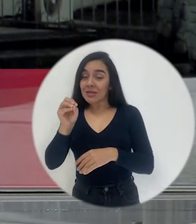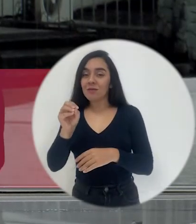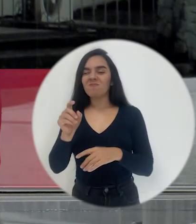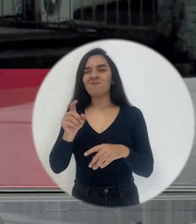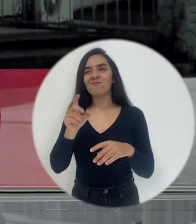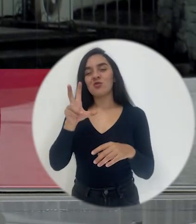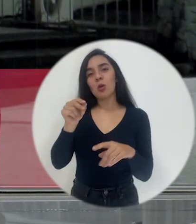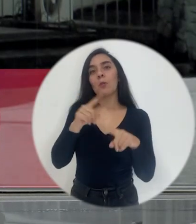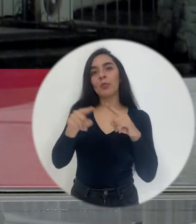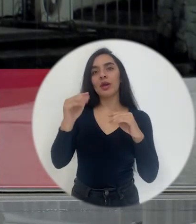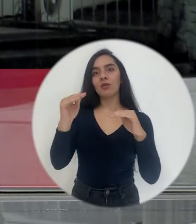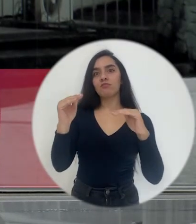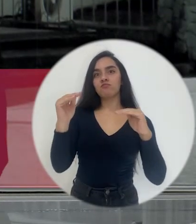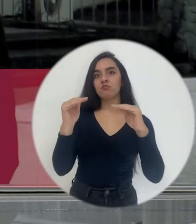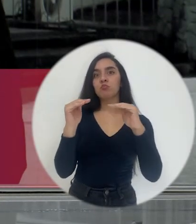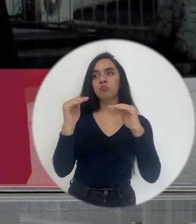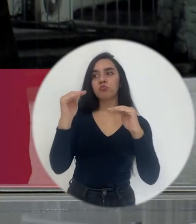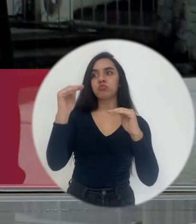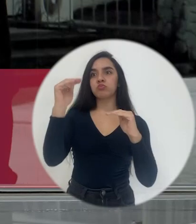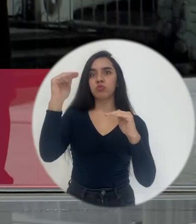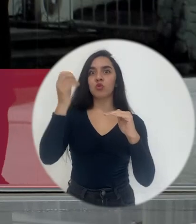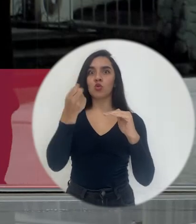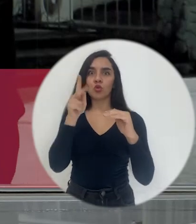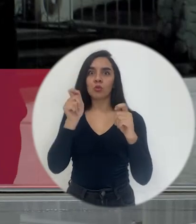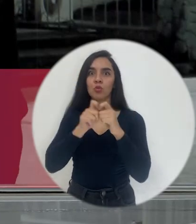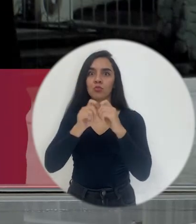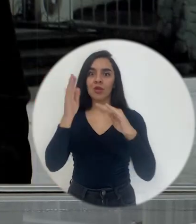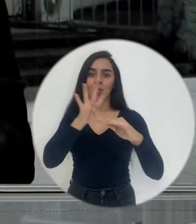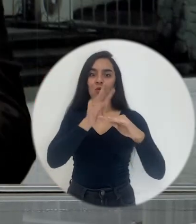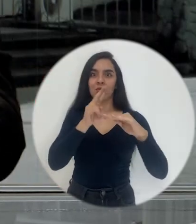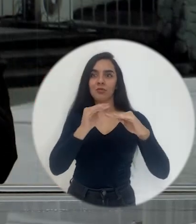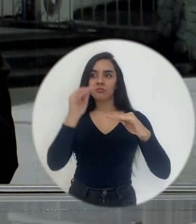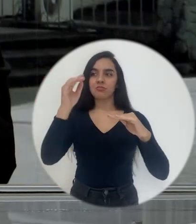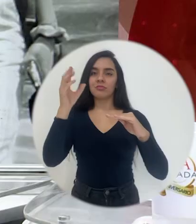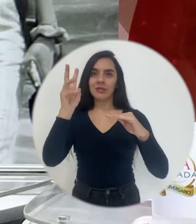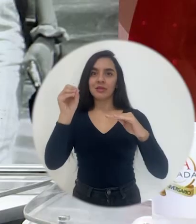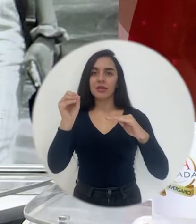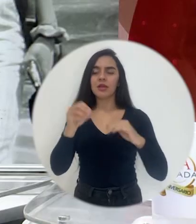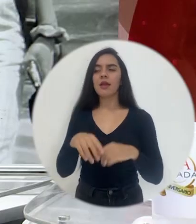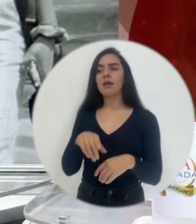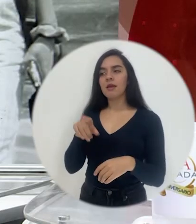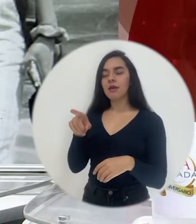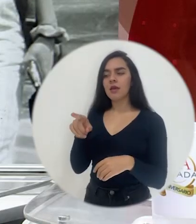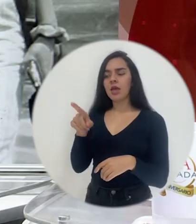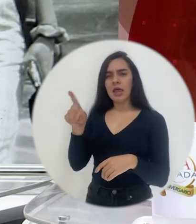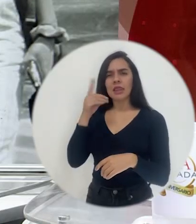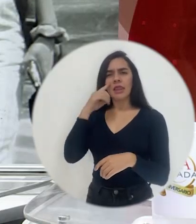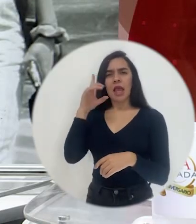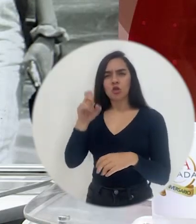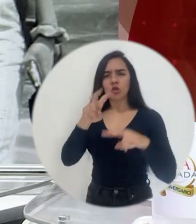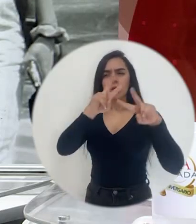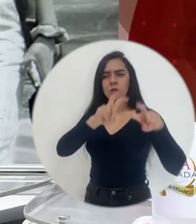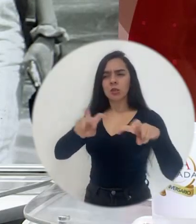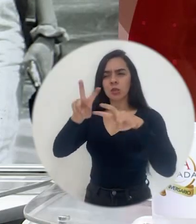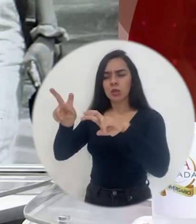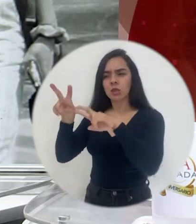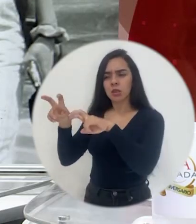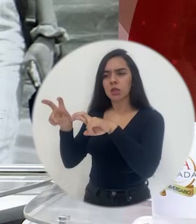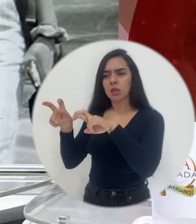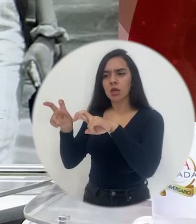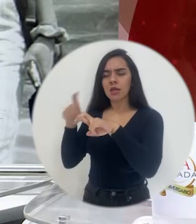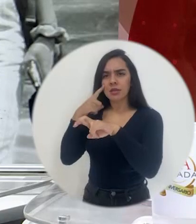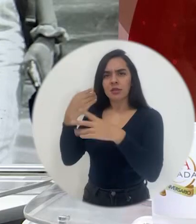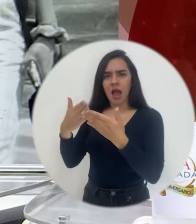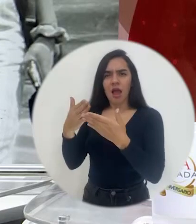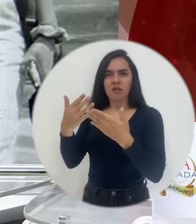pero por lo menos subimos 12 puntos. Sí. Gracias. Estos diagnósticos diferentes que se han hecho sobre este tema, mira, qué pasa,